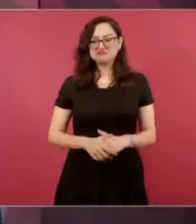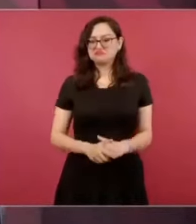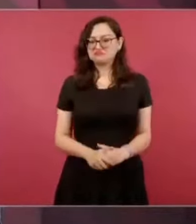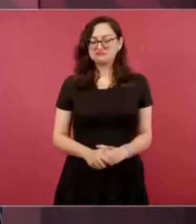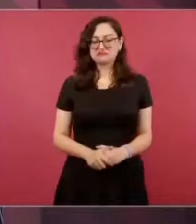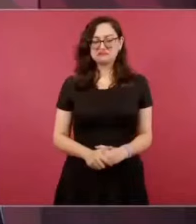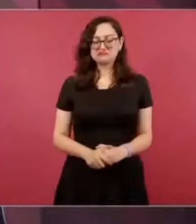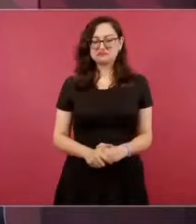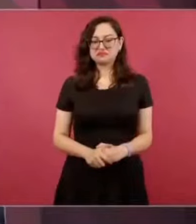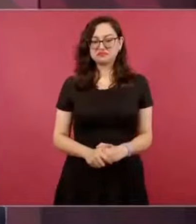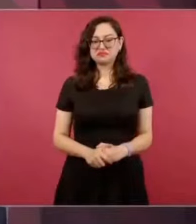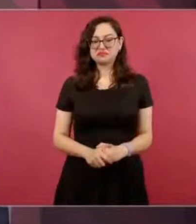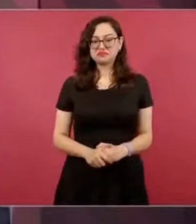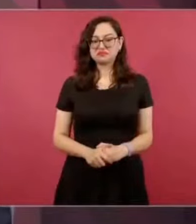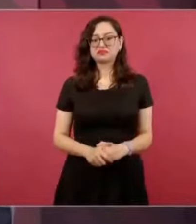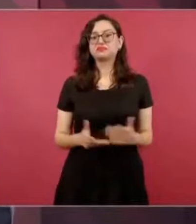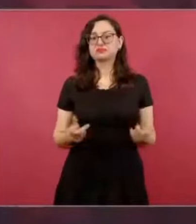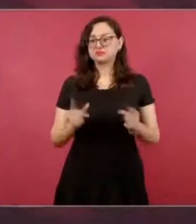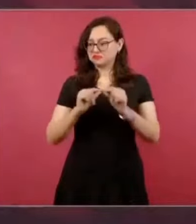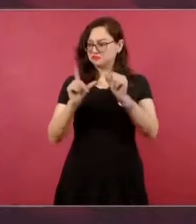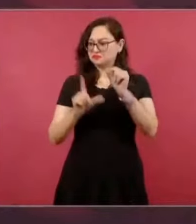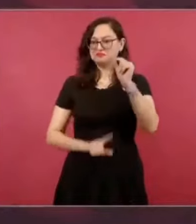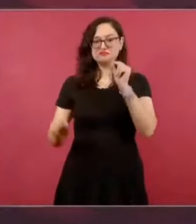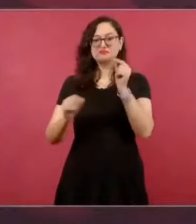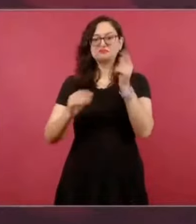vamos a salir adelante.